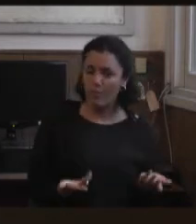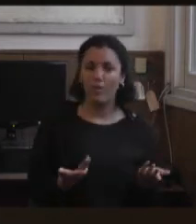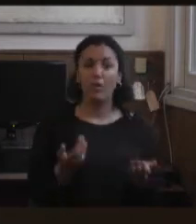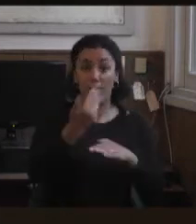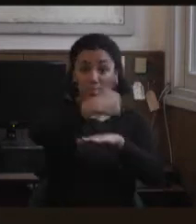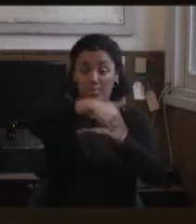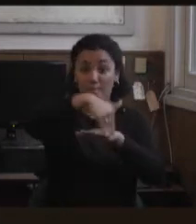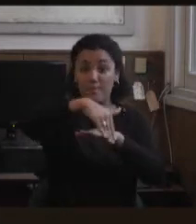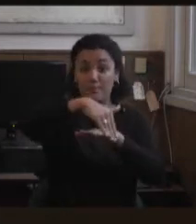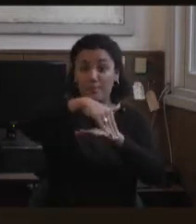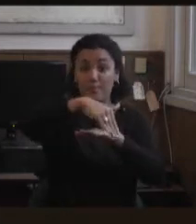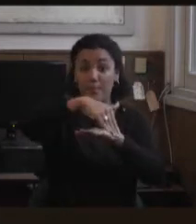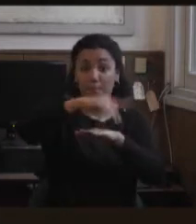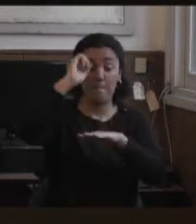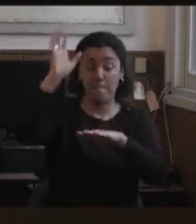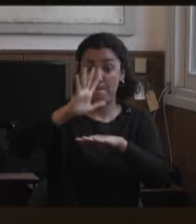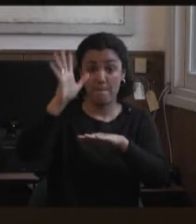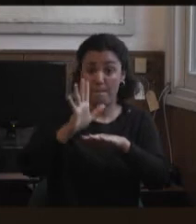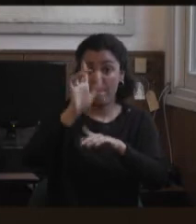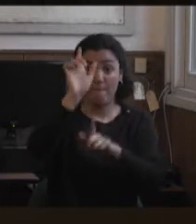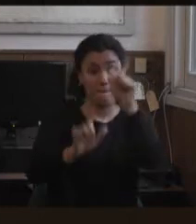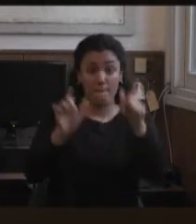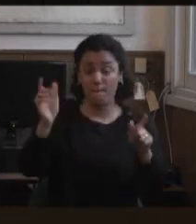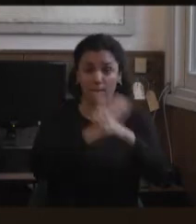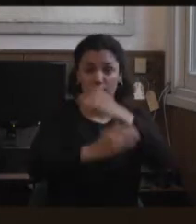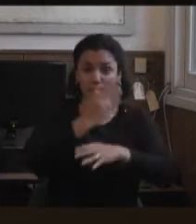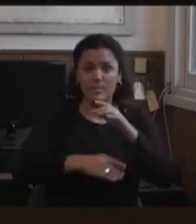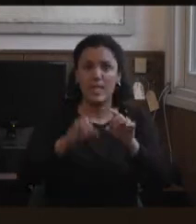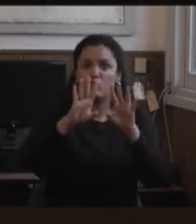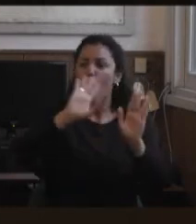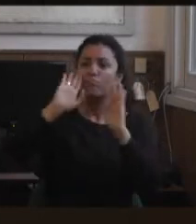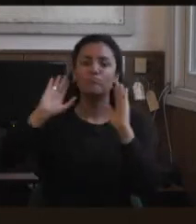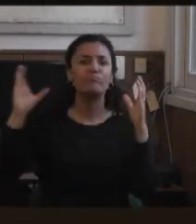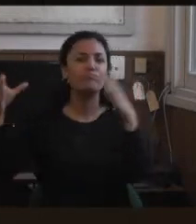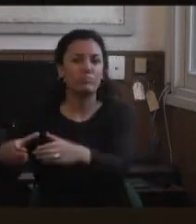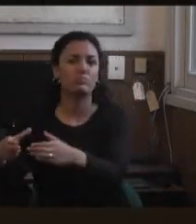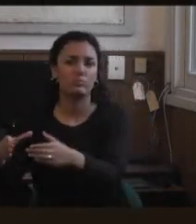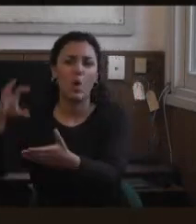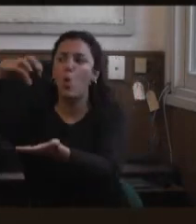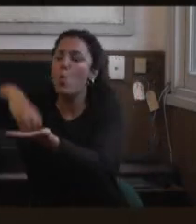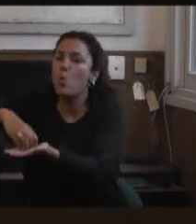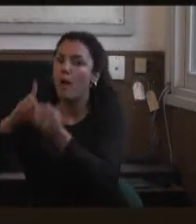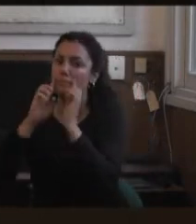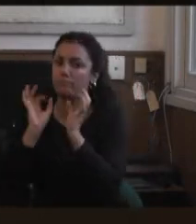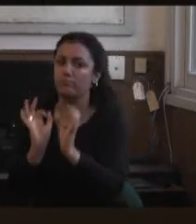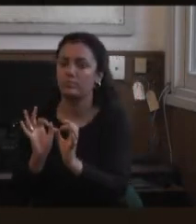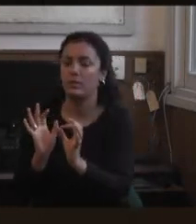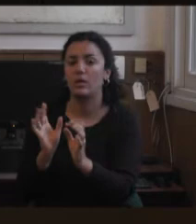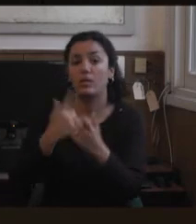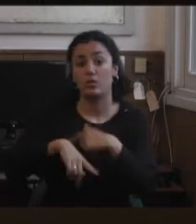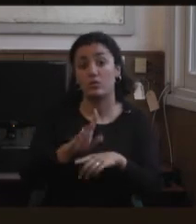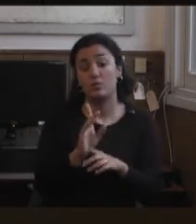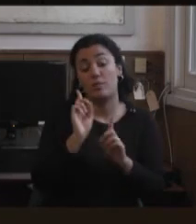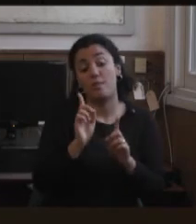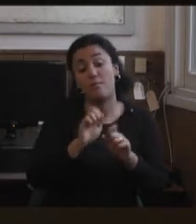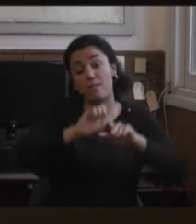la discapacidad parecería que está circulando por ciertos lugares. Y la otra imagen, que podría pensarse que es de la era